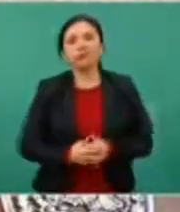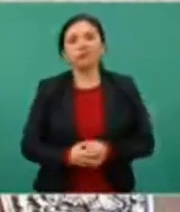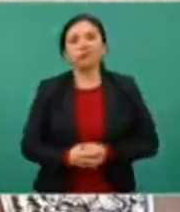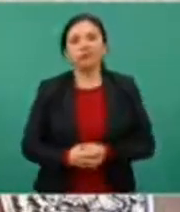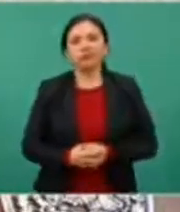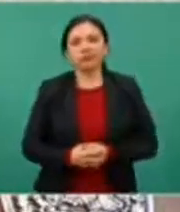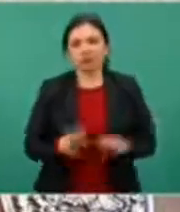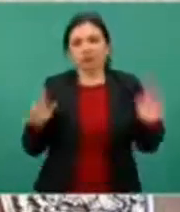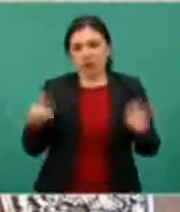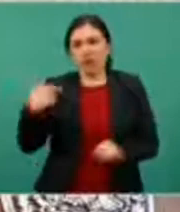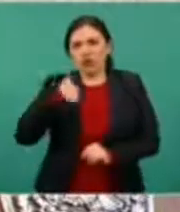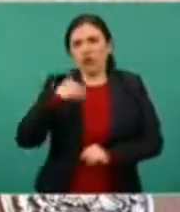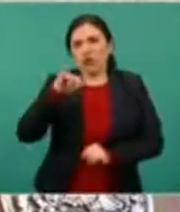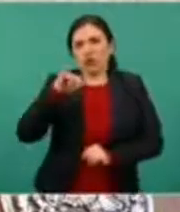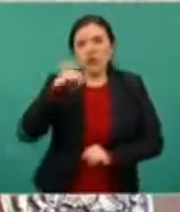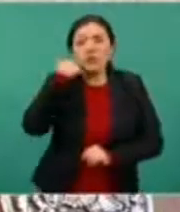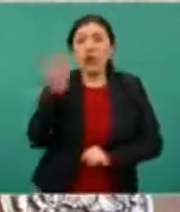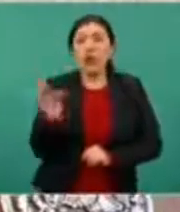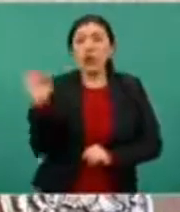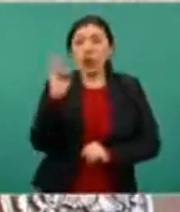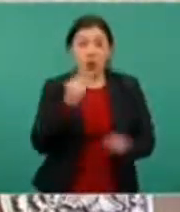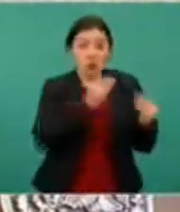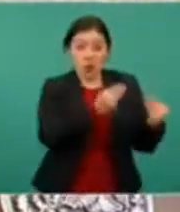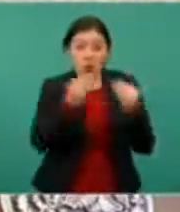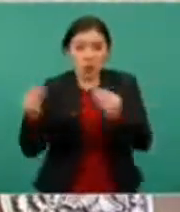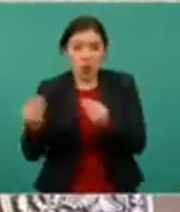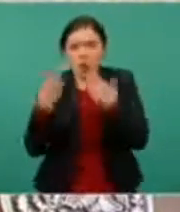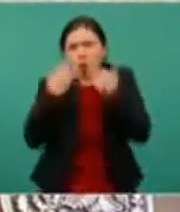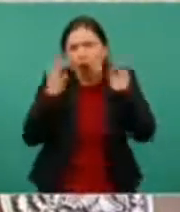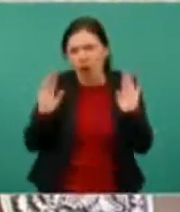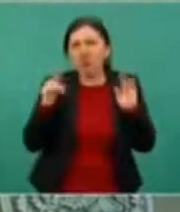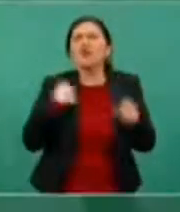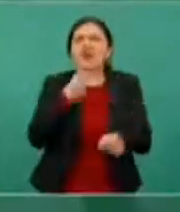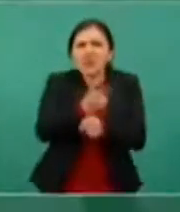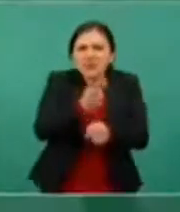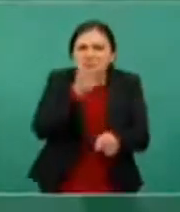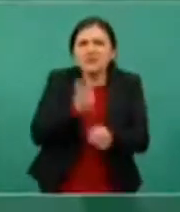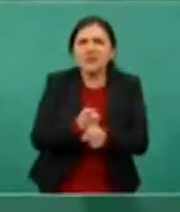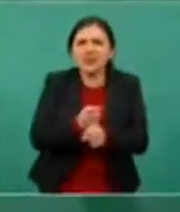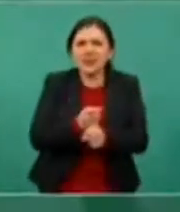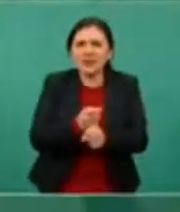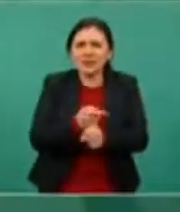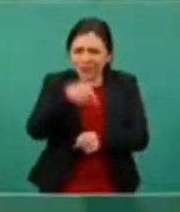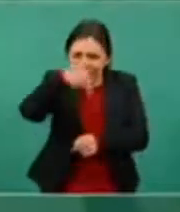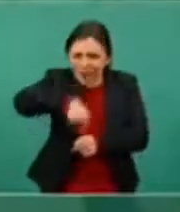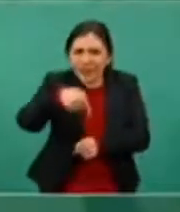A mí me gustaría, si no son muchos, invitarlos aquí.